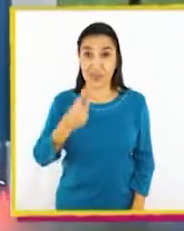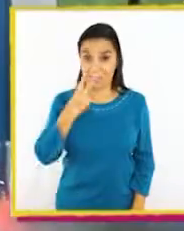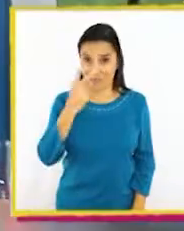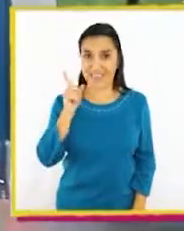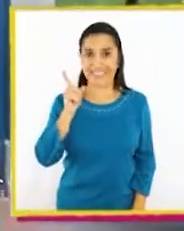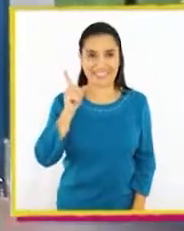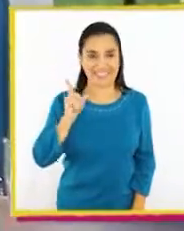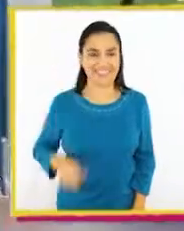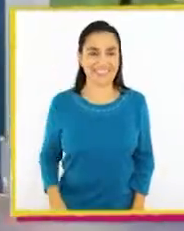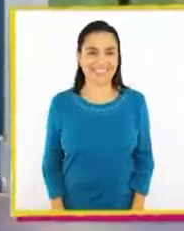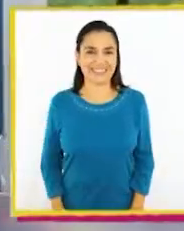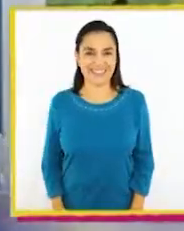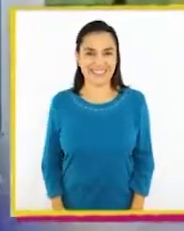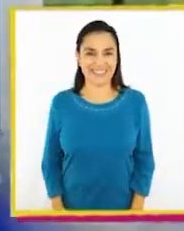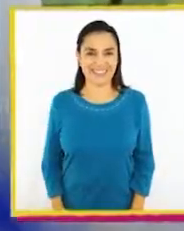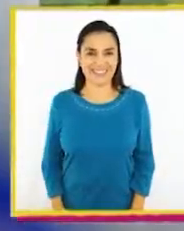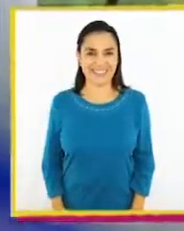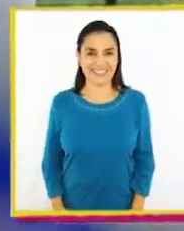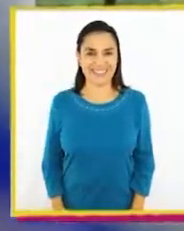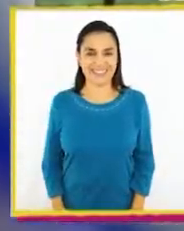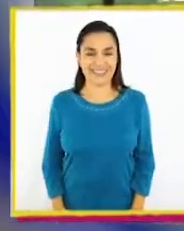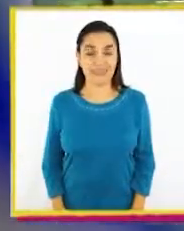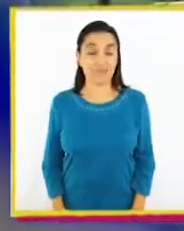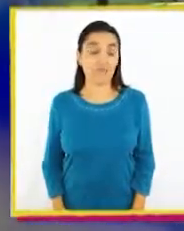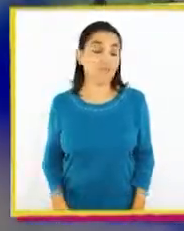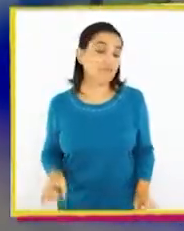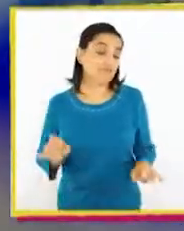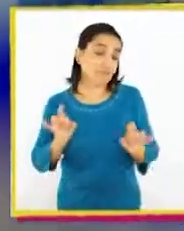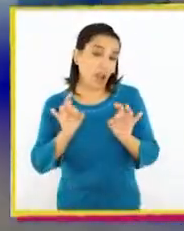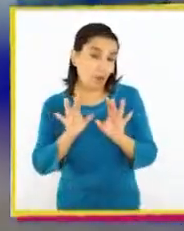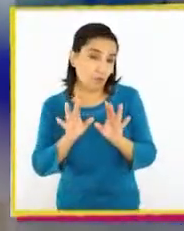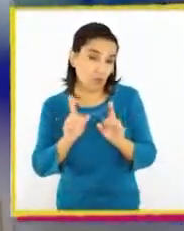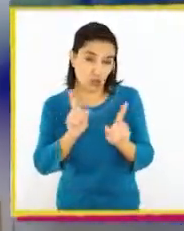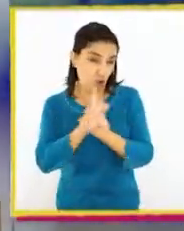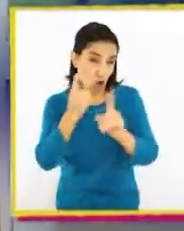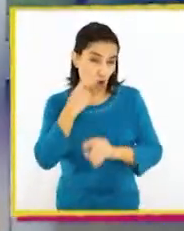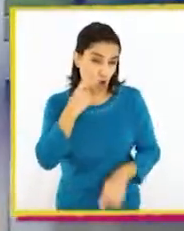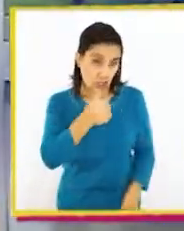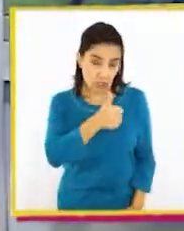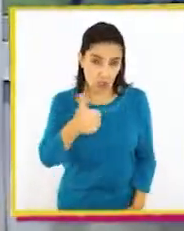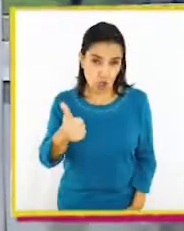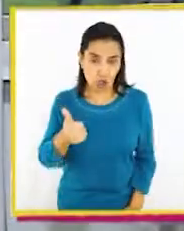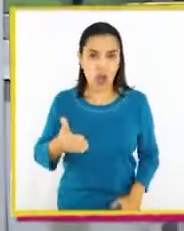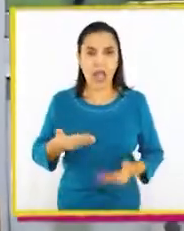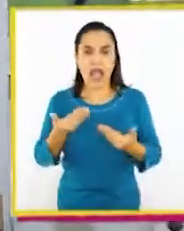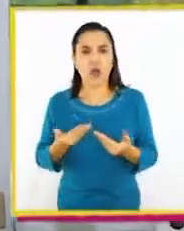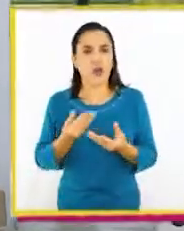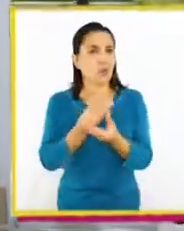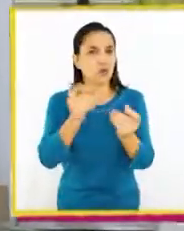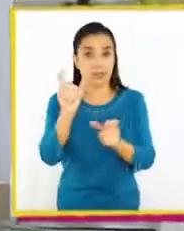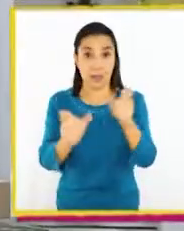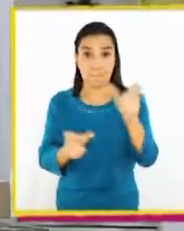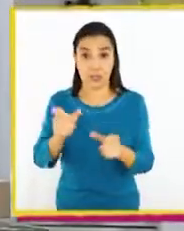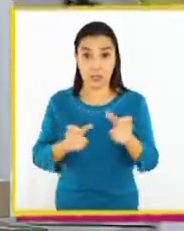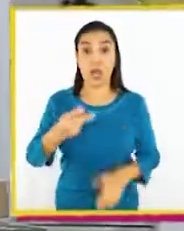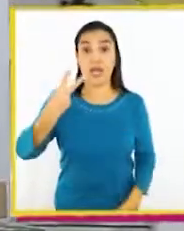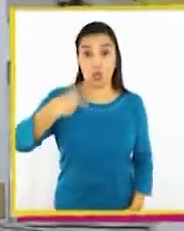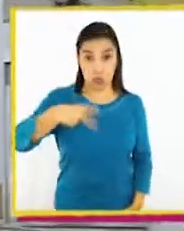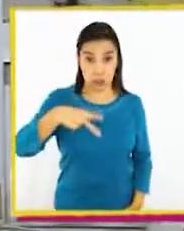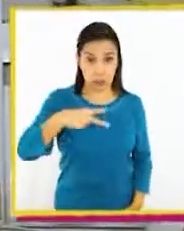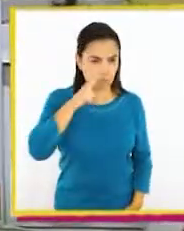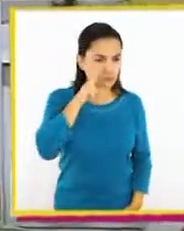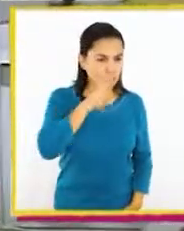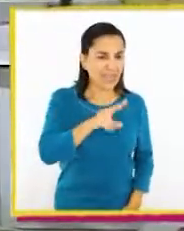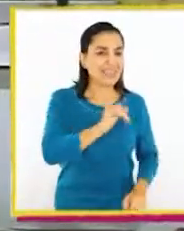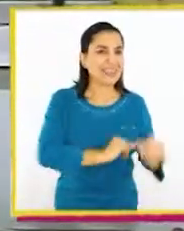¡Miren esto! Tal vez no todos lo conocen, porque ahora muchas personas leen las noticias de